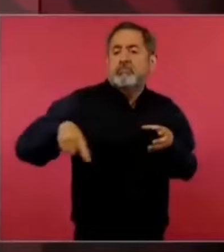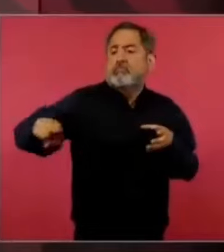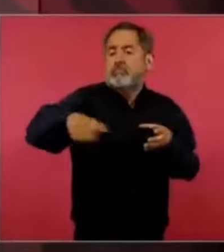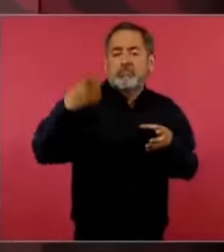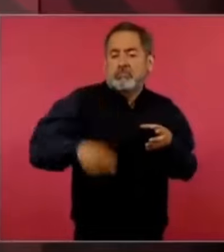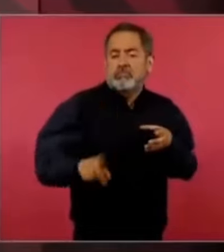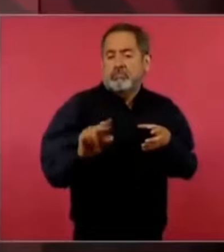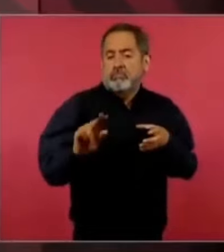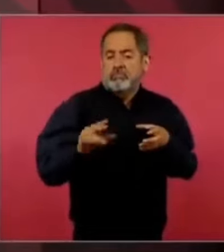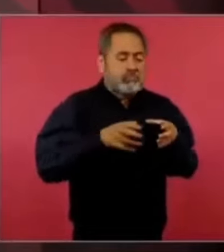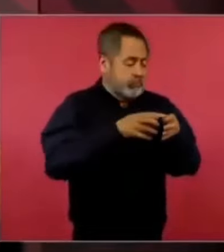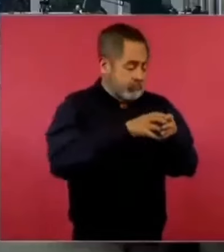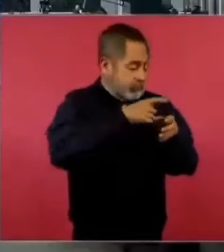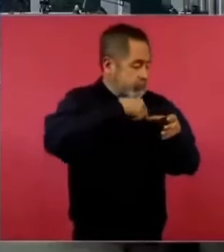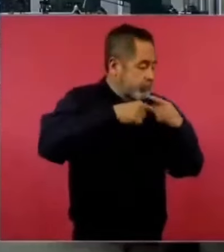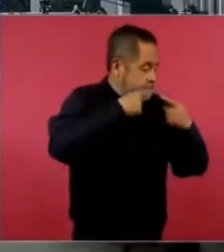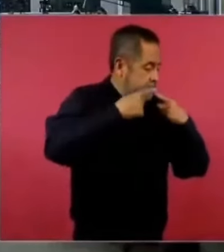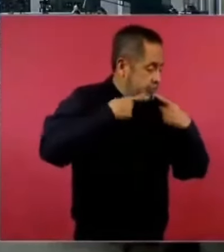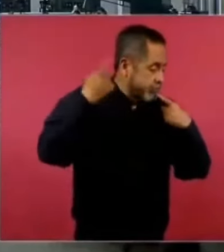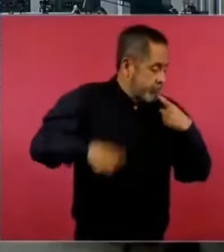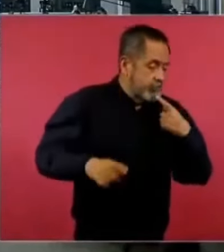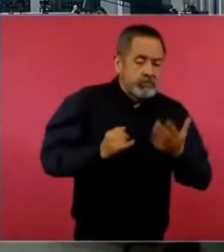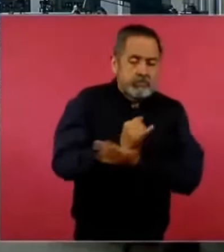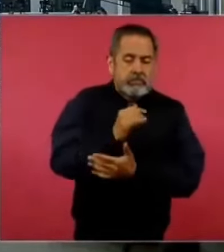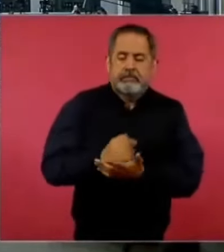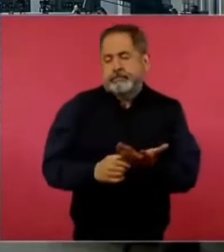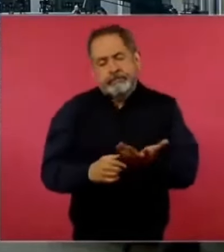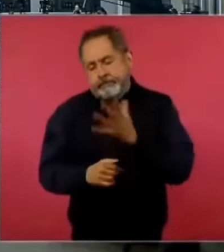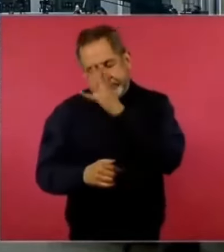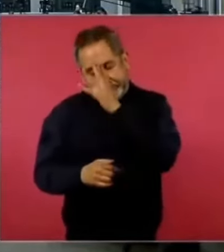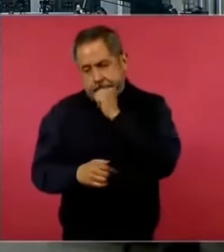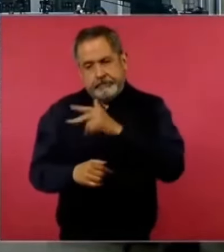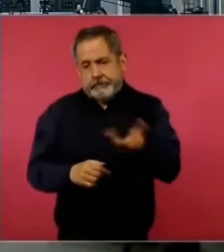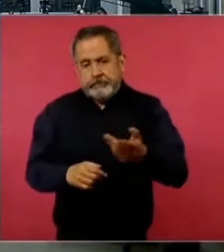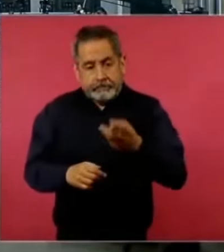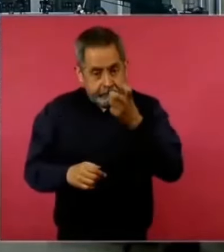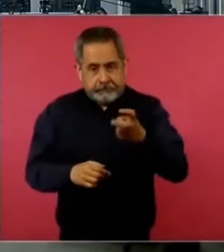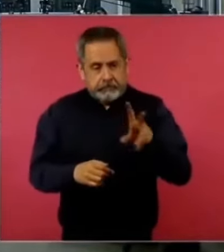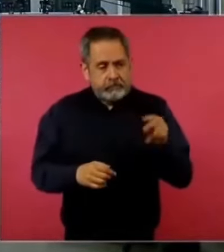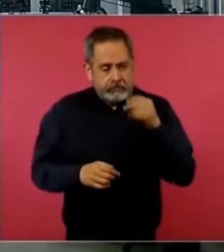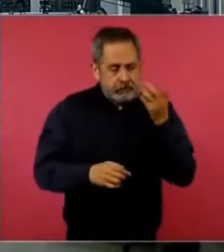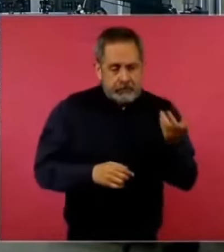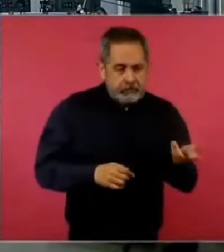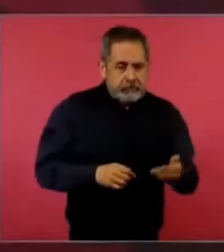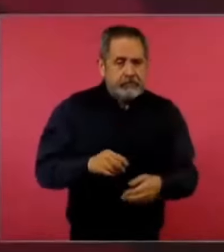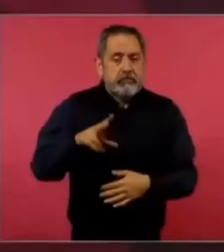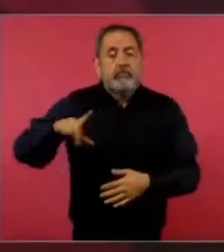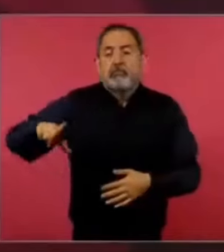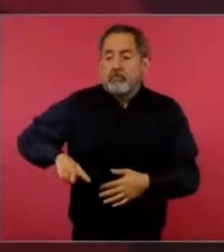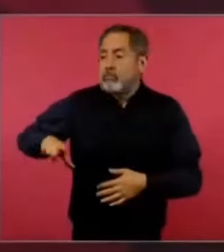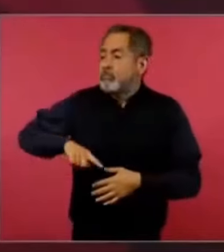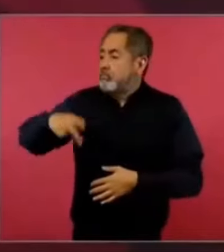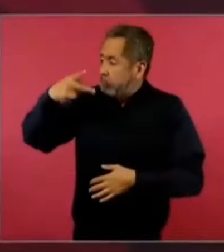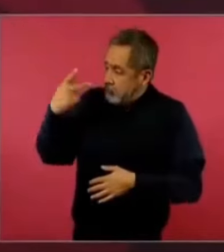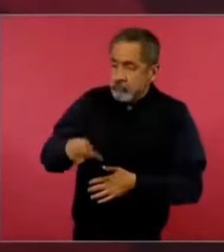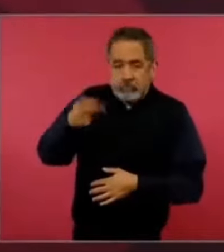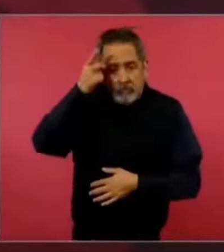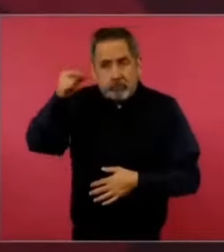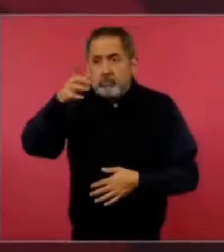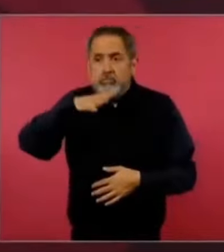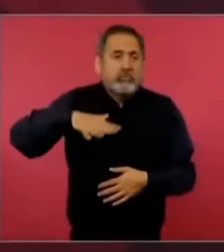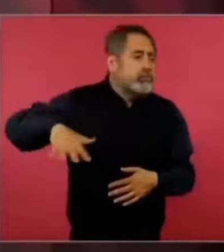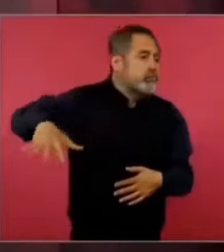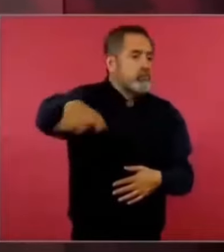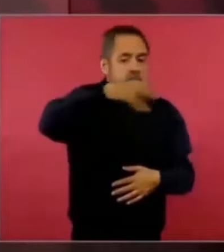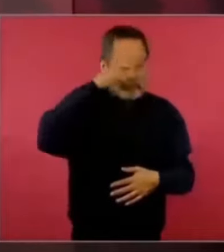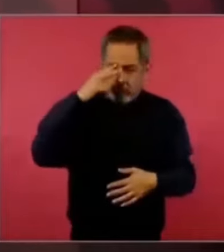pues no se puede decir así abiertamente, el gobierno es nuestro, como lo fue